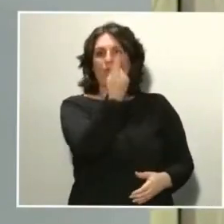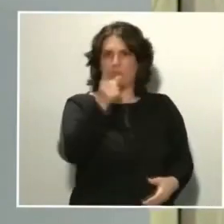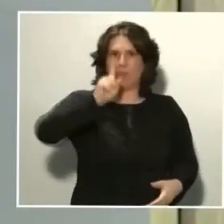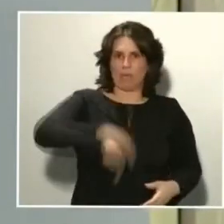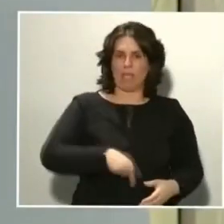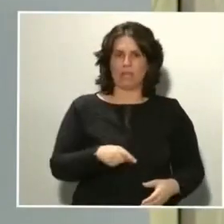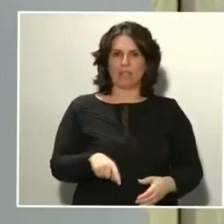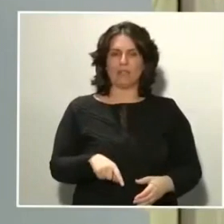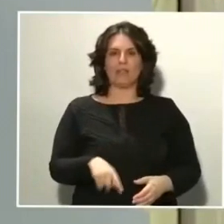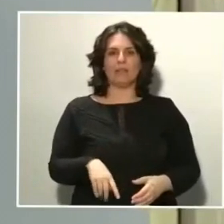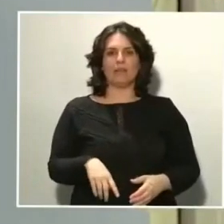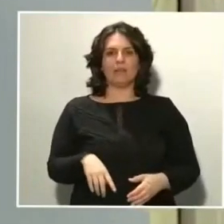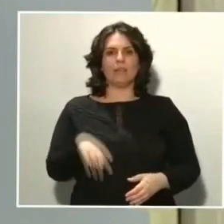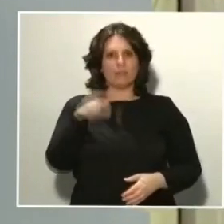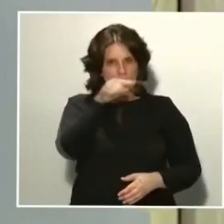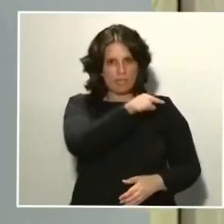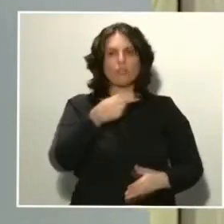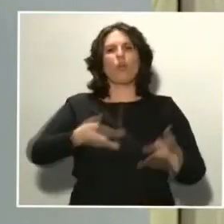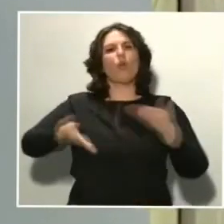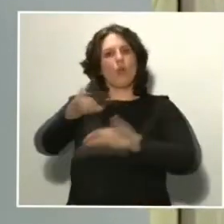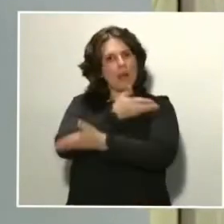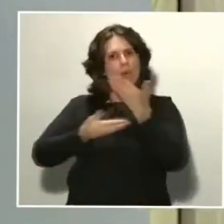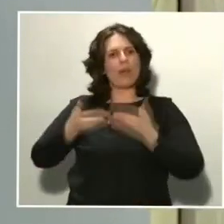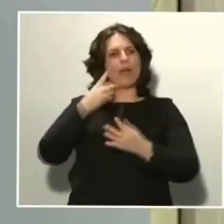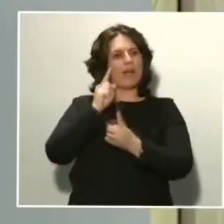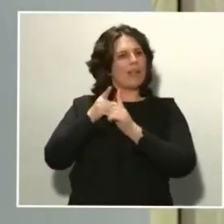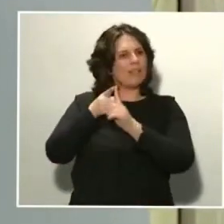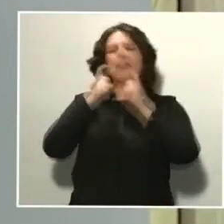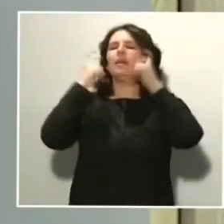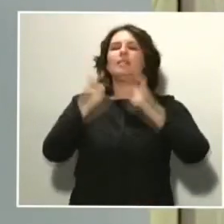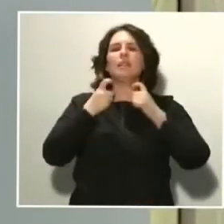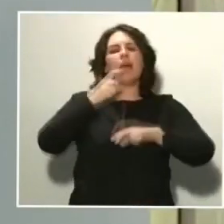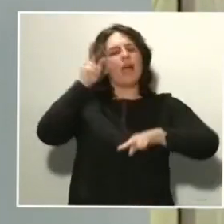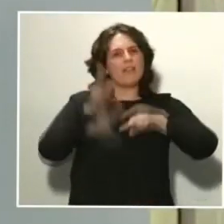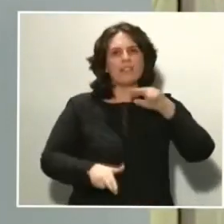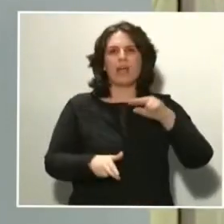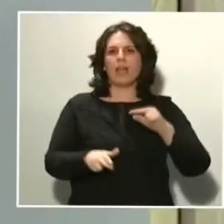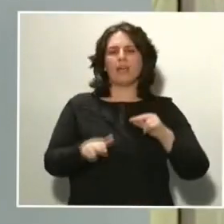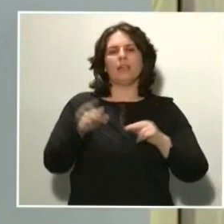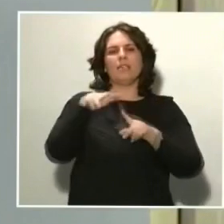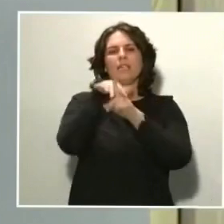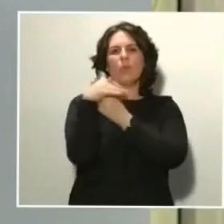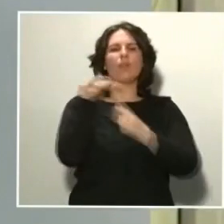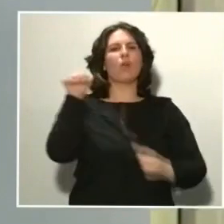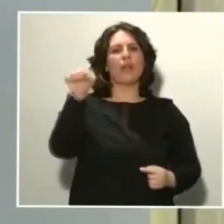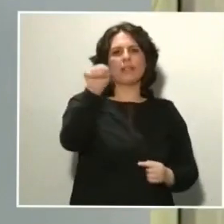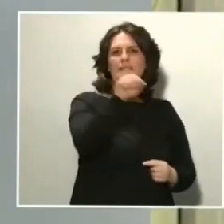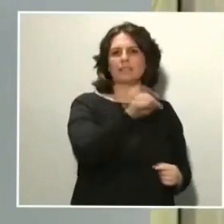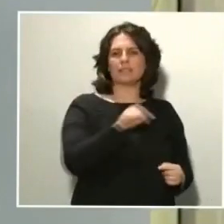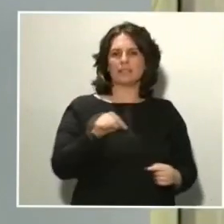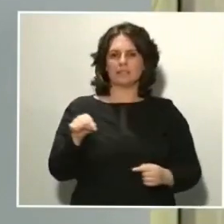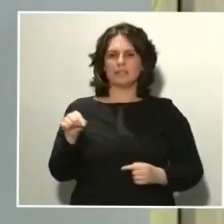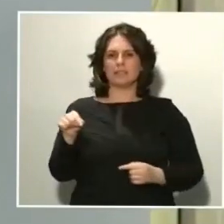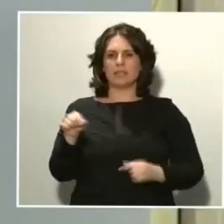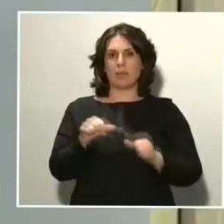colaborando para tratar de evitar esos episodios a partir de ahora.